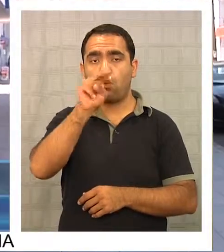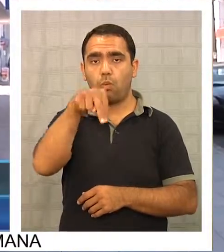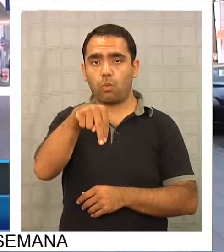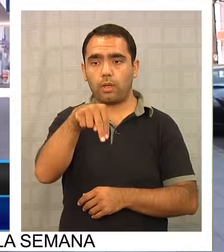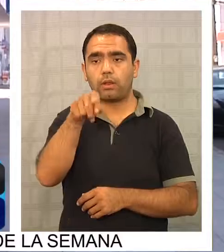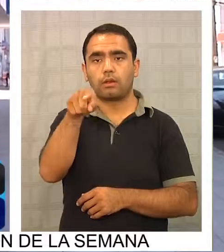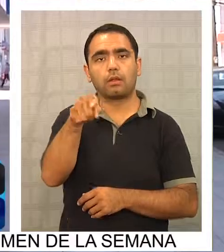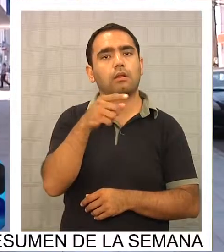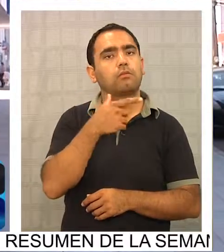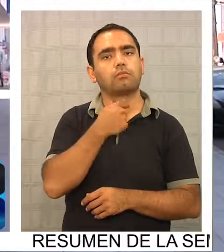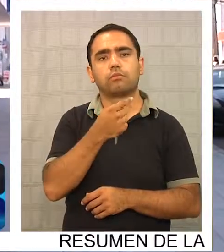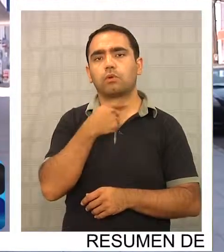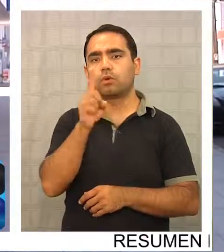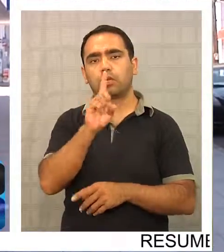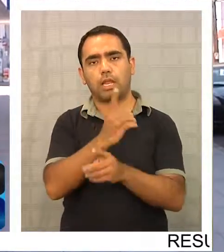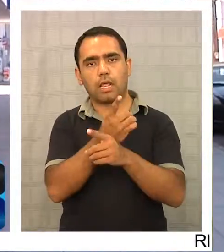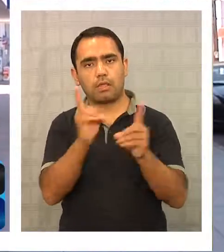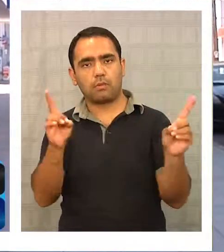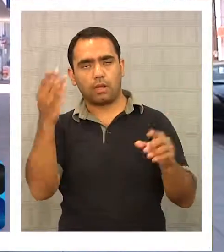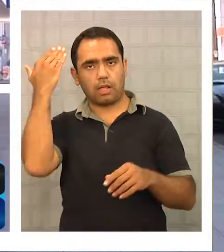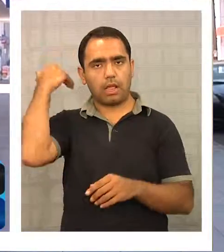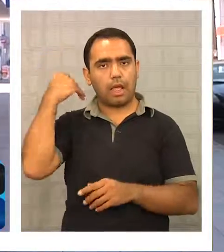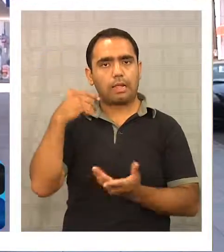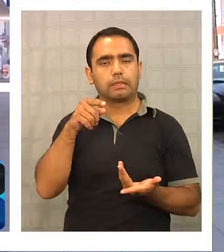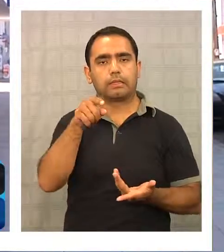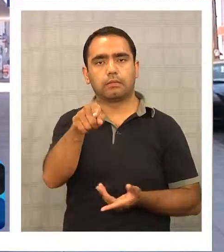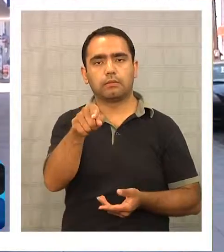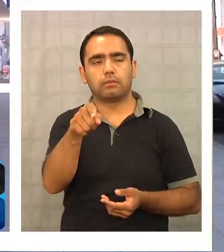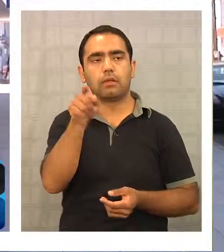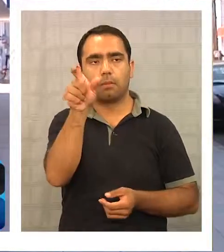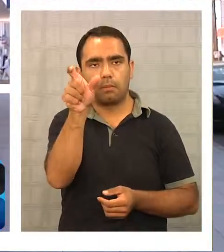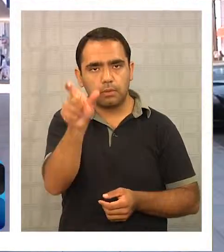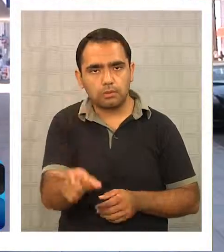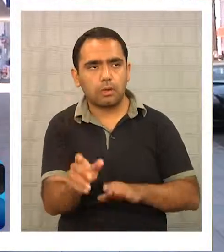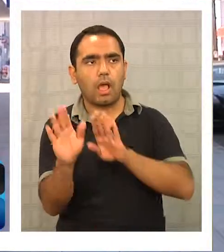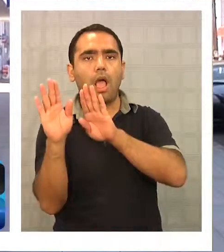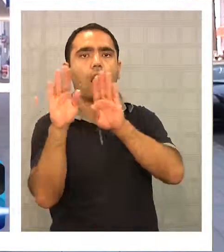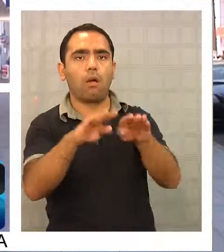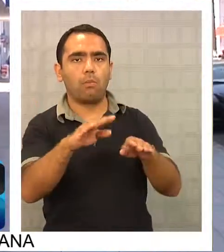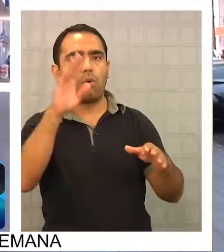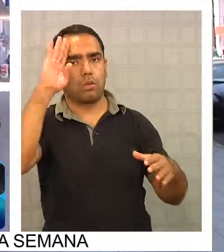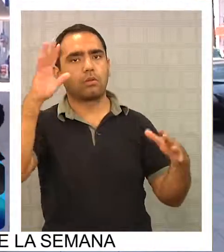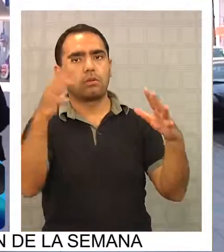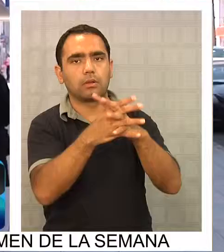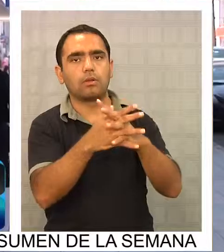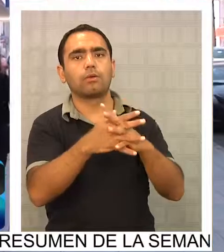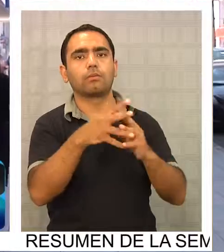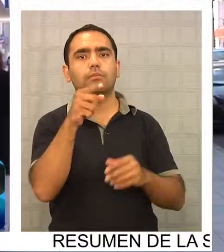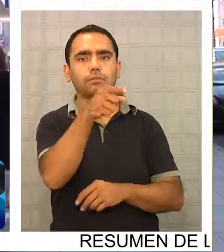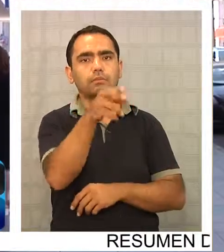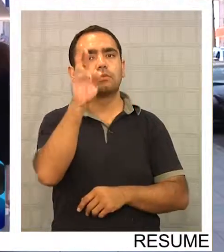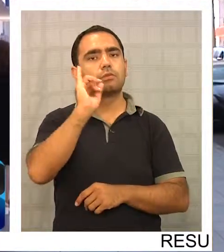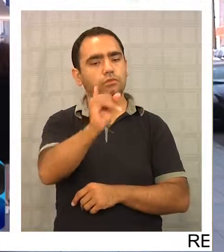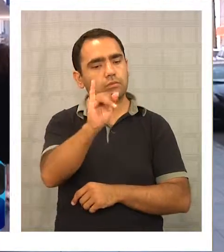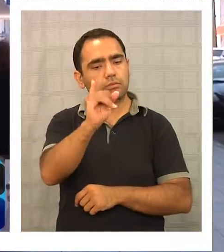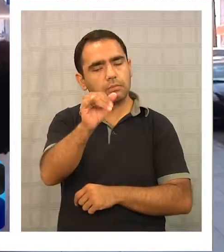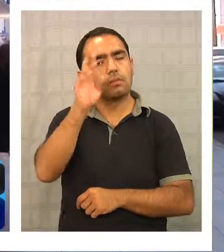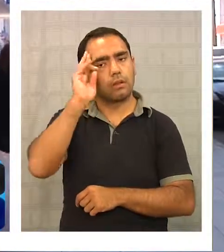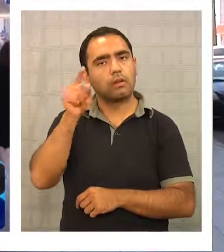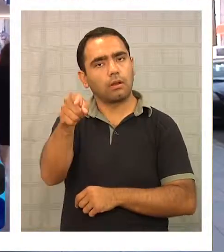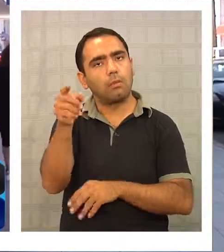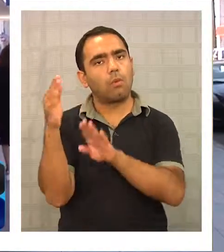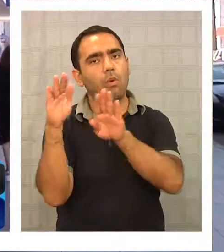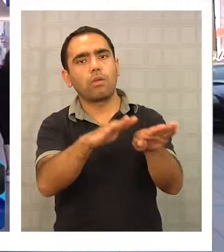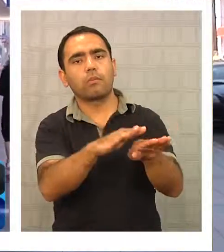constitucional. Él fue una de las personas que apoyó el golpe de Estado. Y también